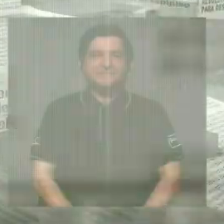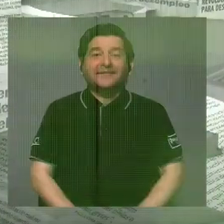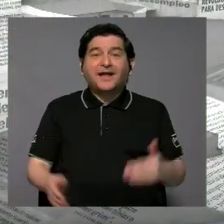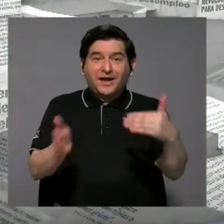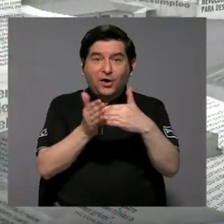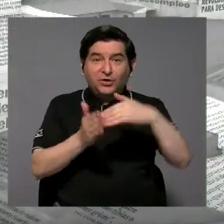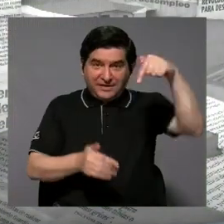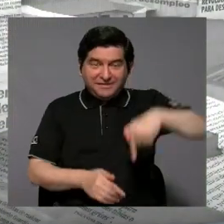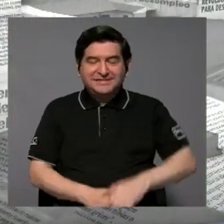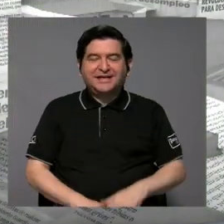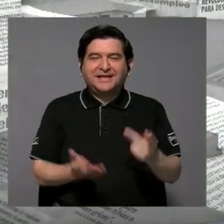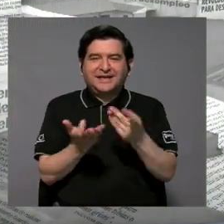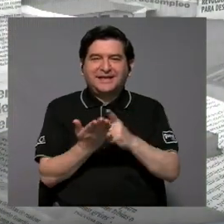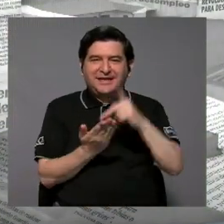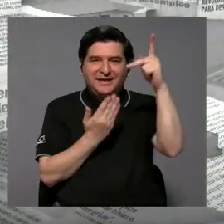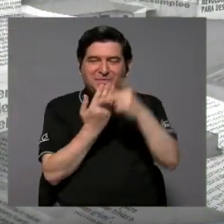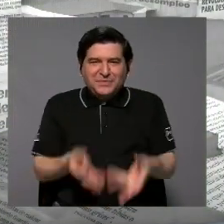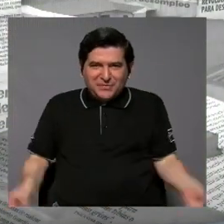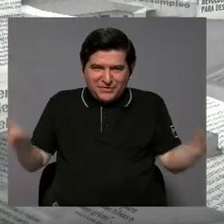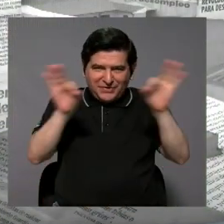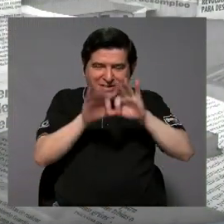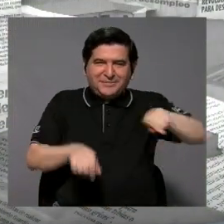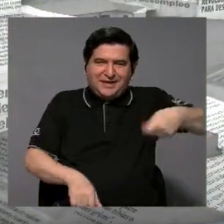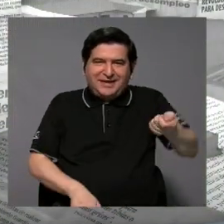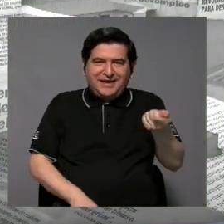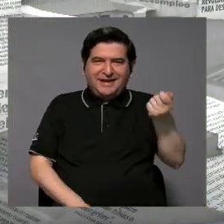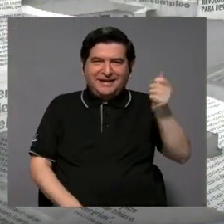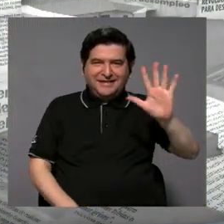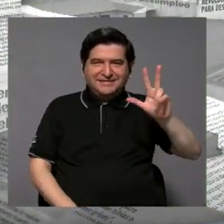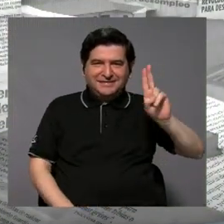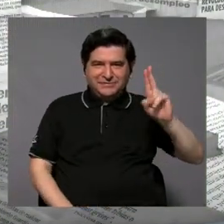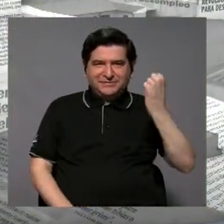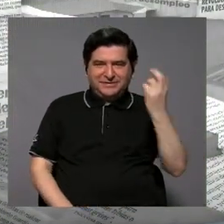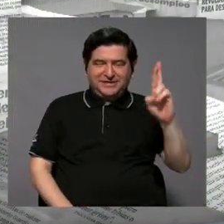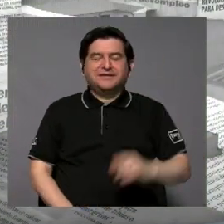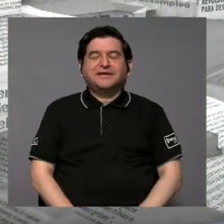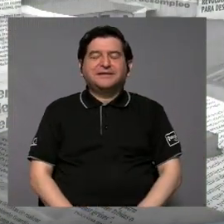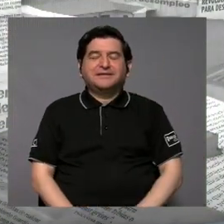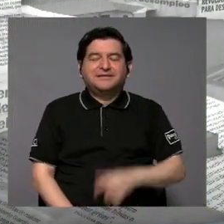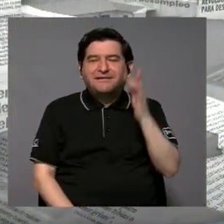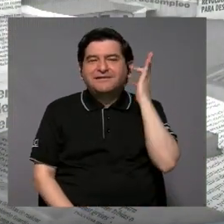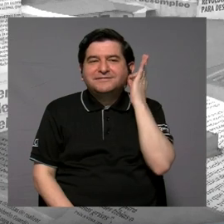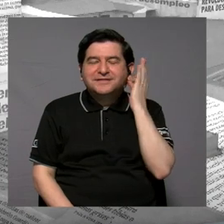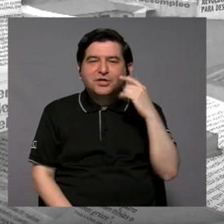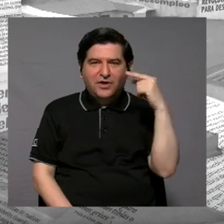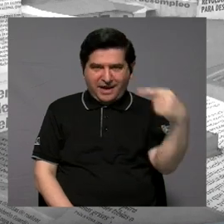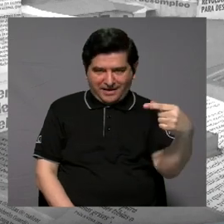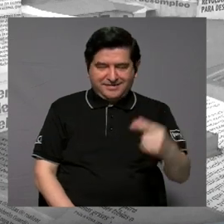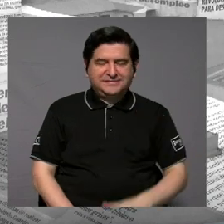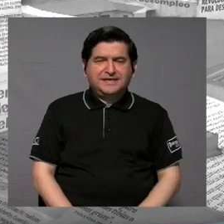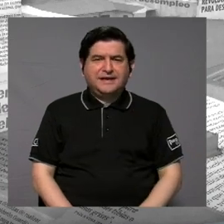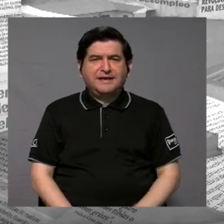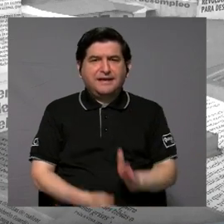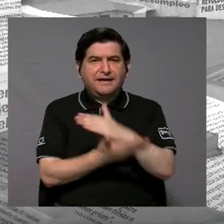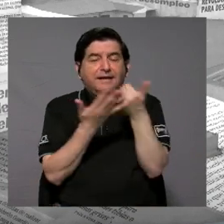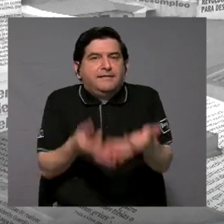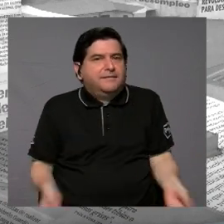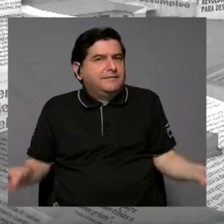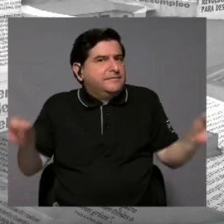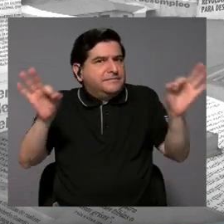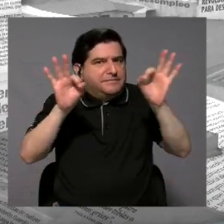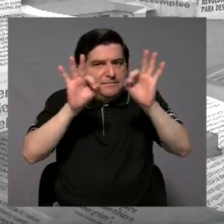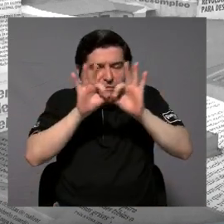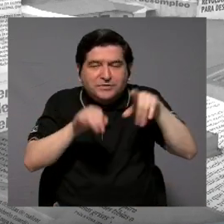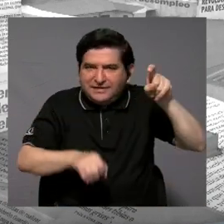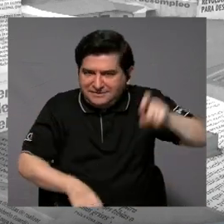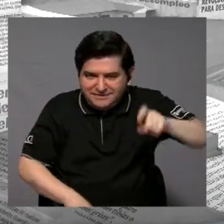Estamos de regreso con lo que importa aquí por Canal 15 UCR. Graciela, hay algo indispensable que